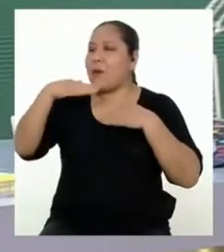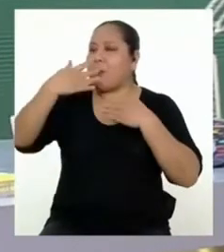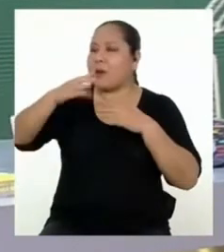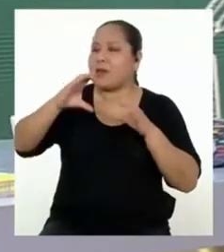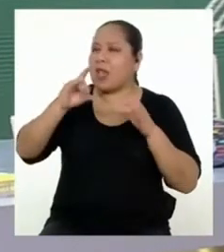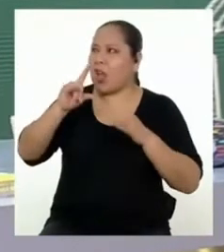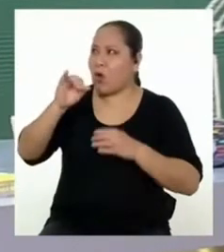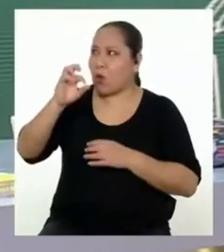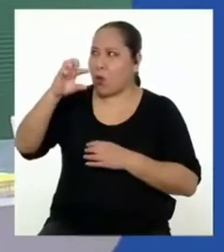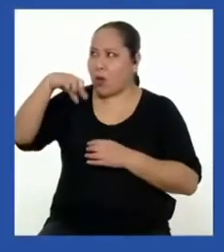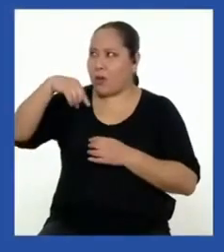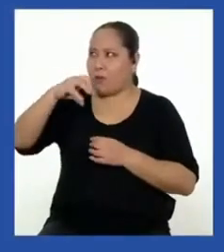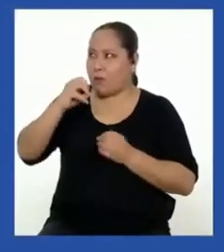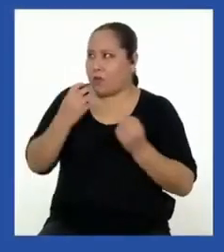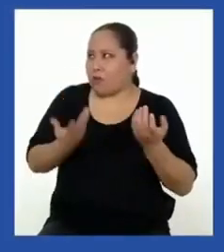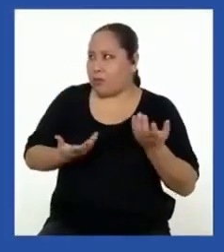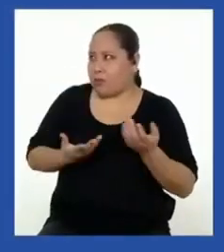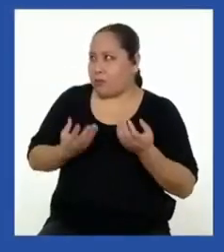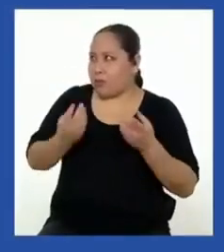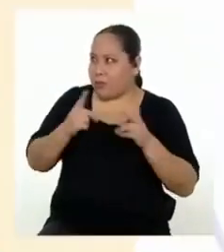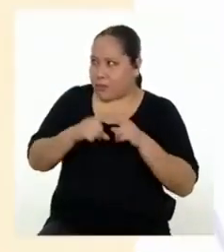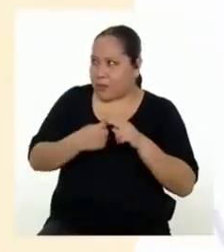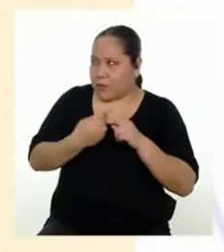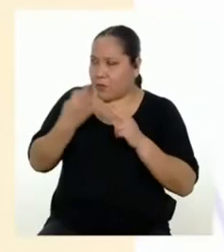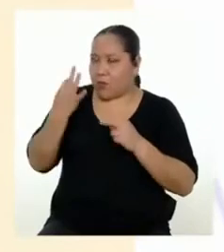del texto o desarrollo?